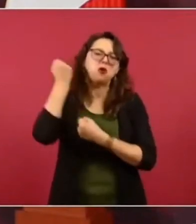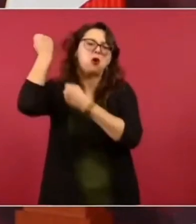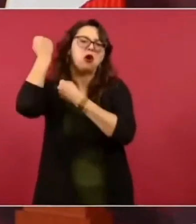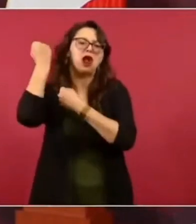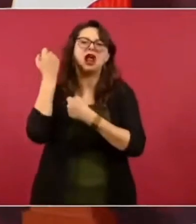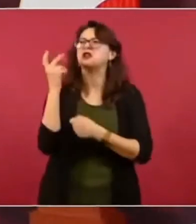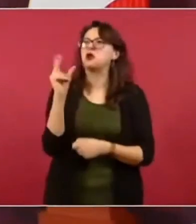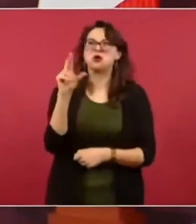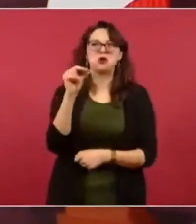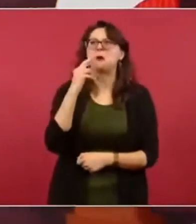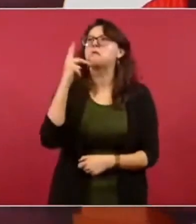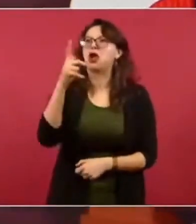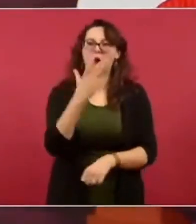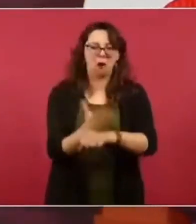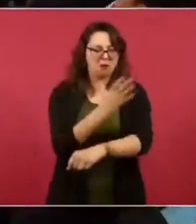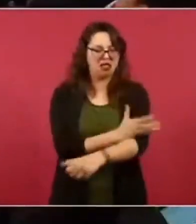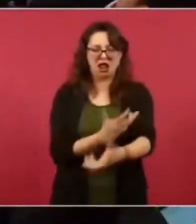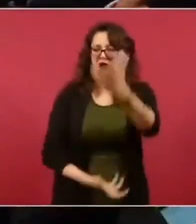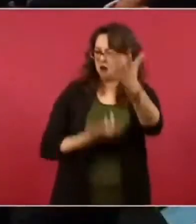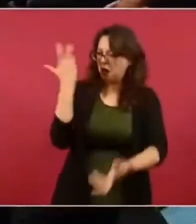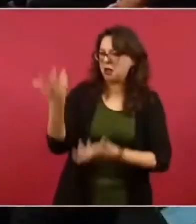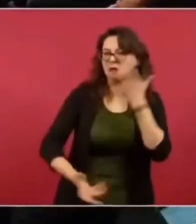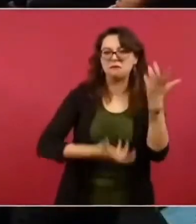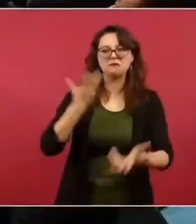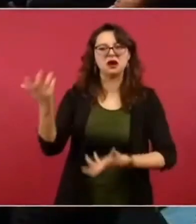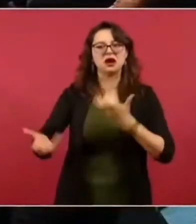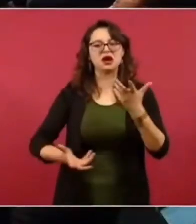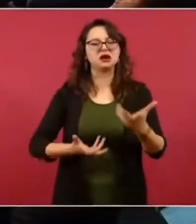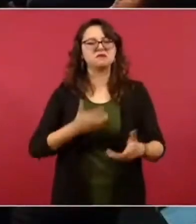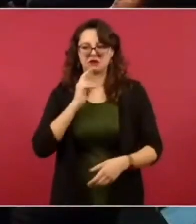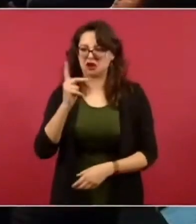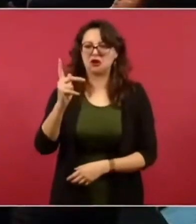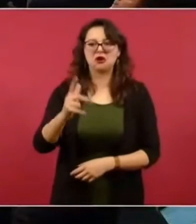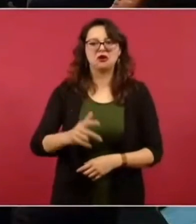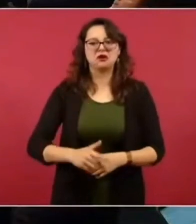por Morena es que entra. Es este,